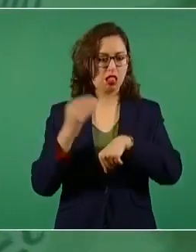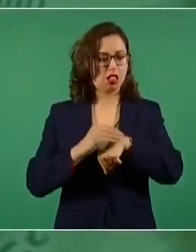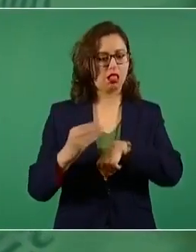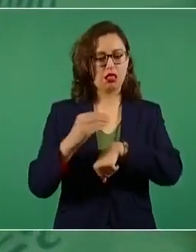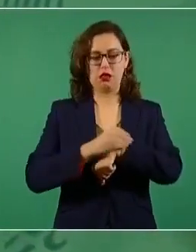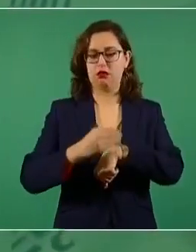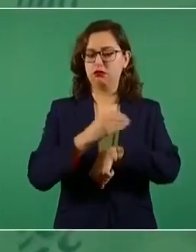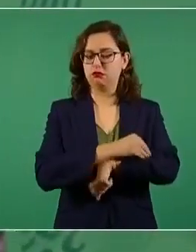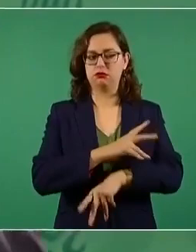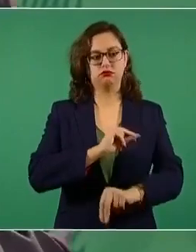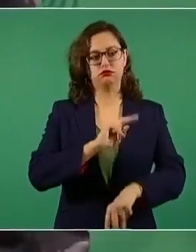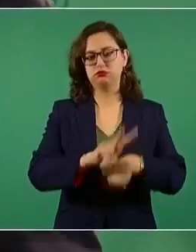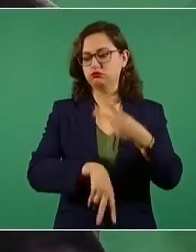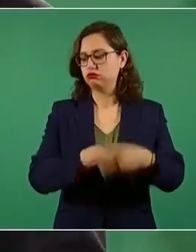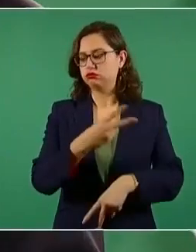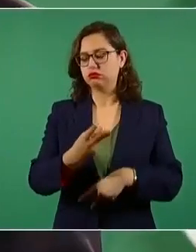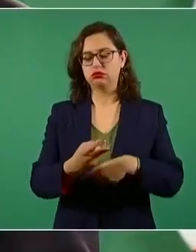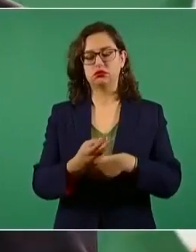impulsar la educación.